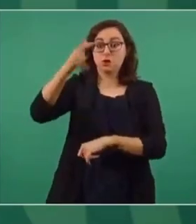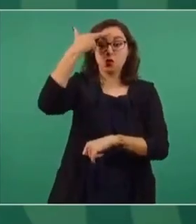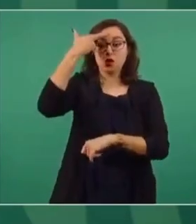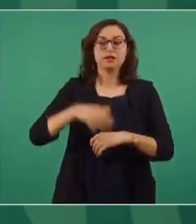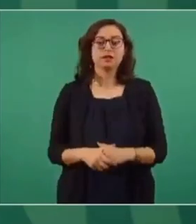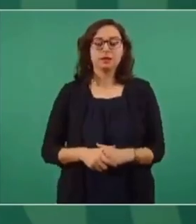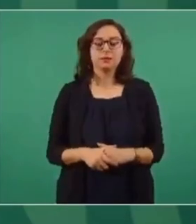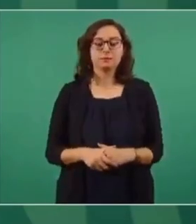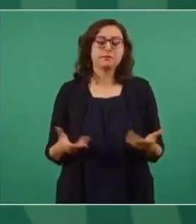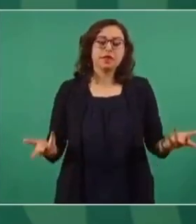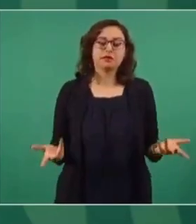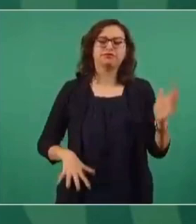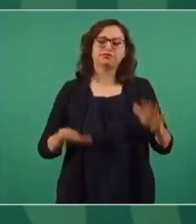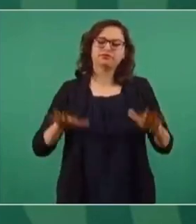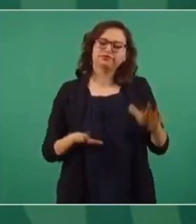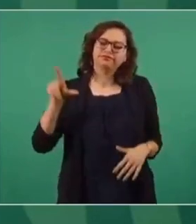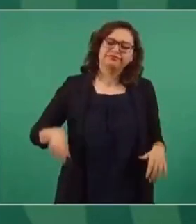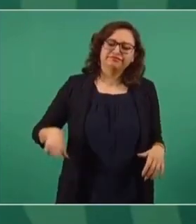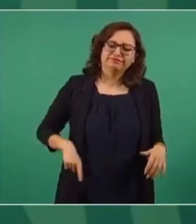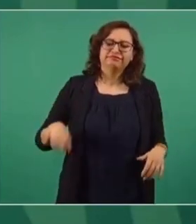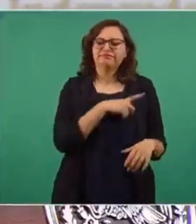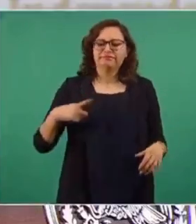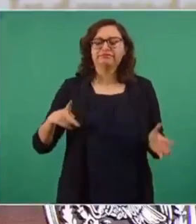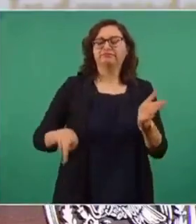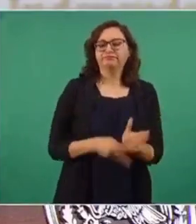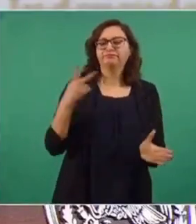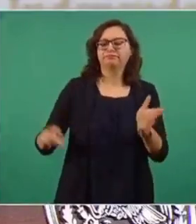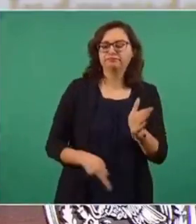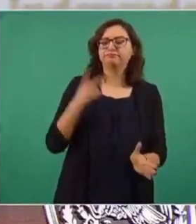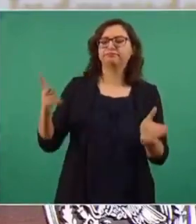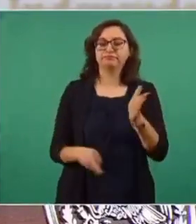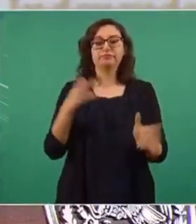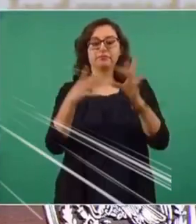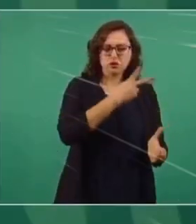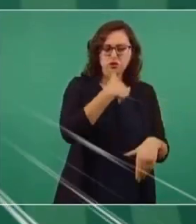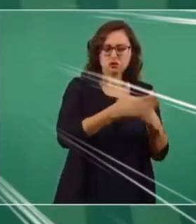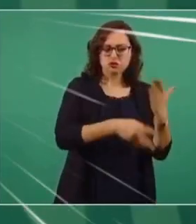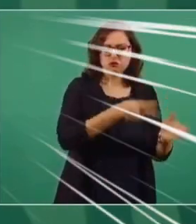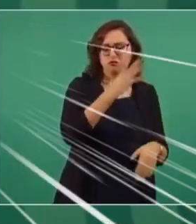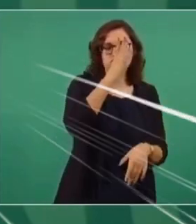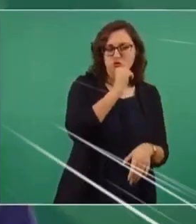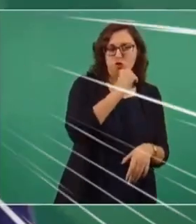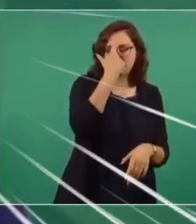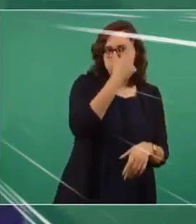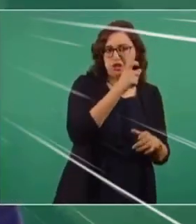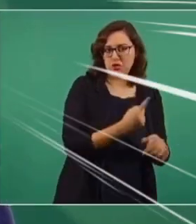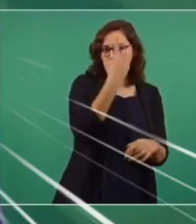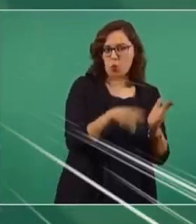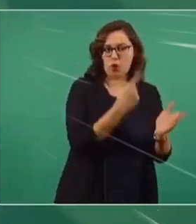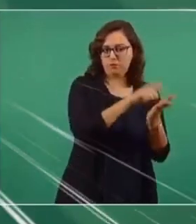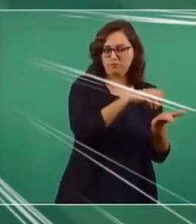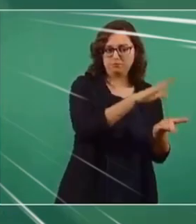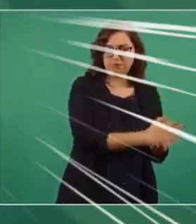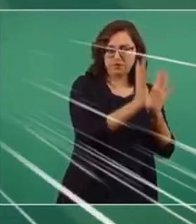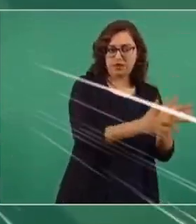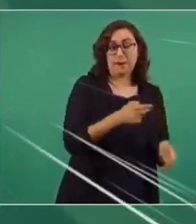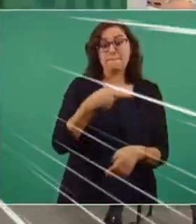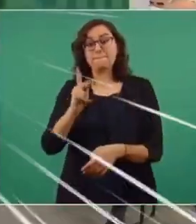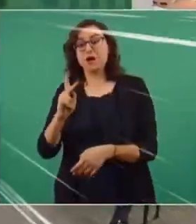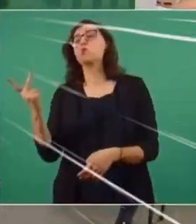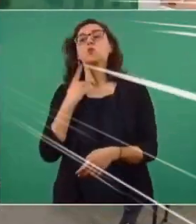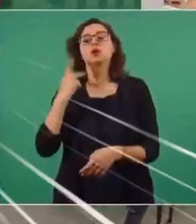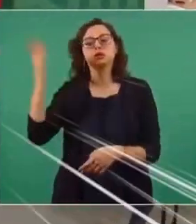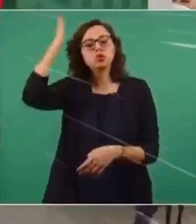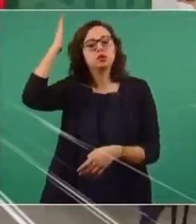un gobernante tiene que repetir, como dirigente, porque su labor básica es hacer